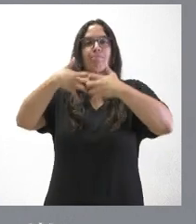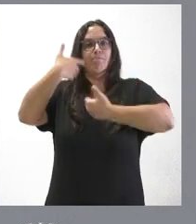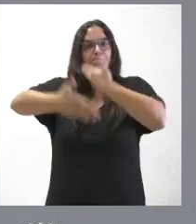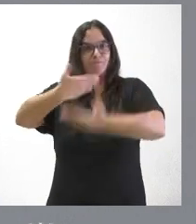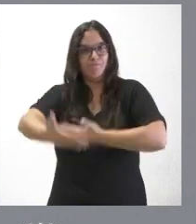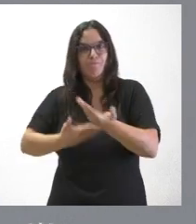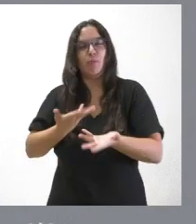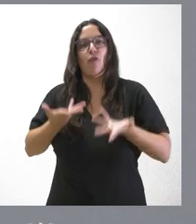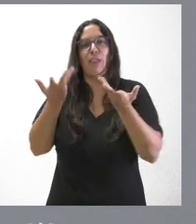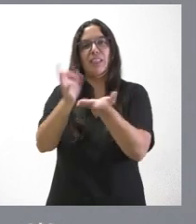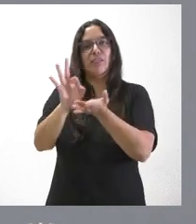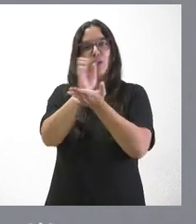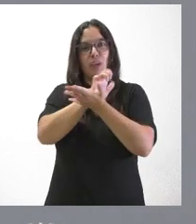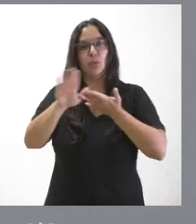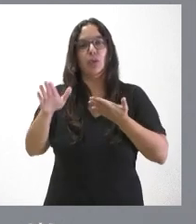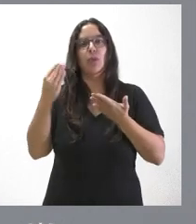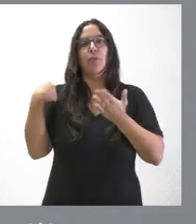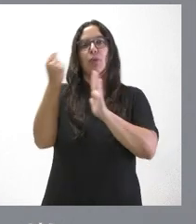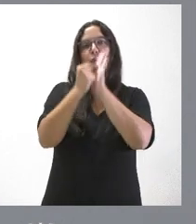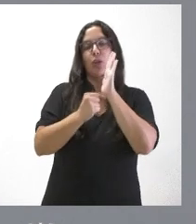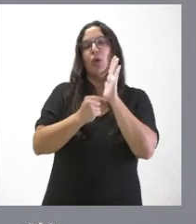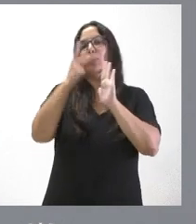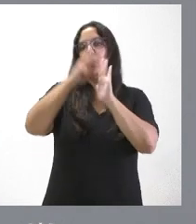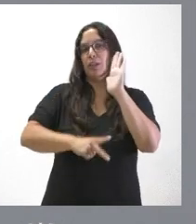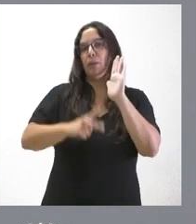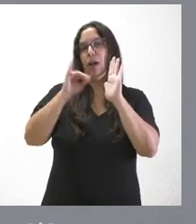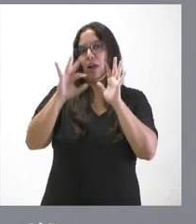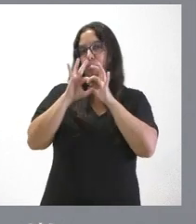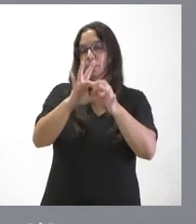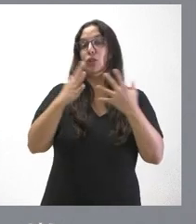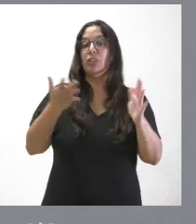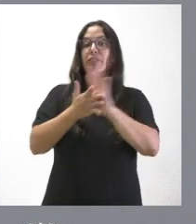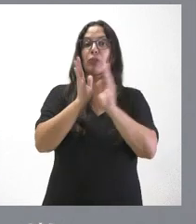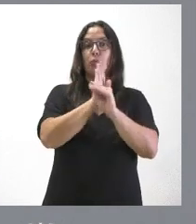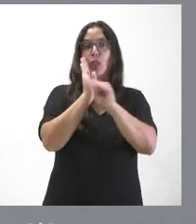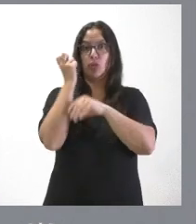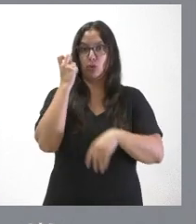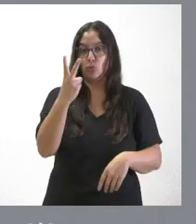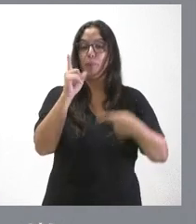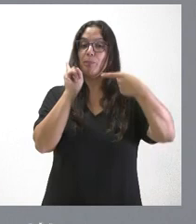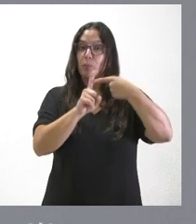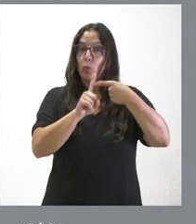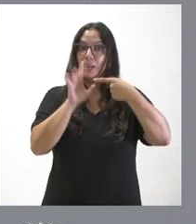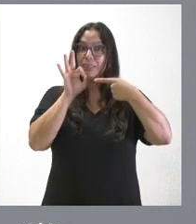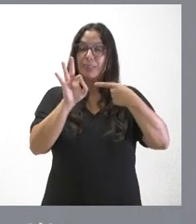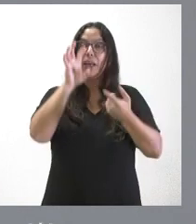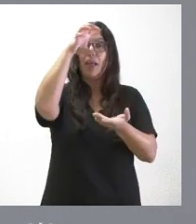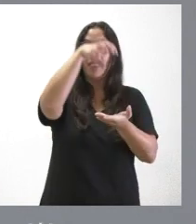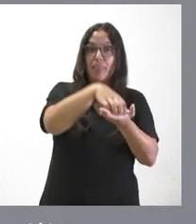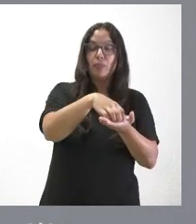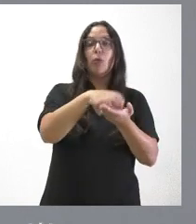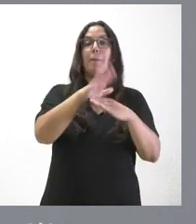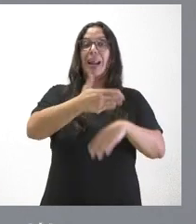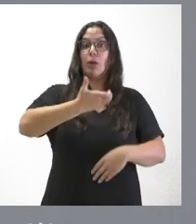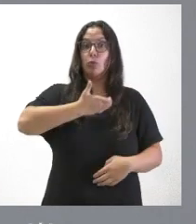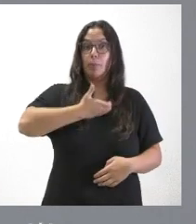prestación de este servicio gratuito de acuerdo con las condiciones y normas que se establecen. Por tanto, traemos dos subvenciones. Una a centros de entidades locales,